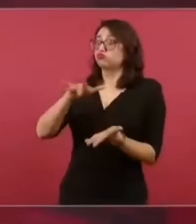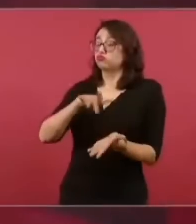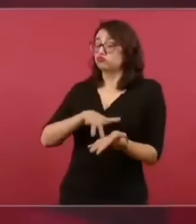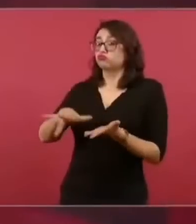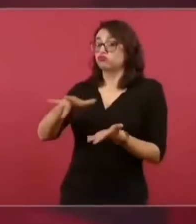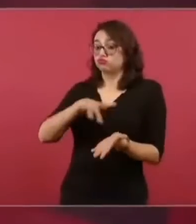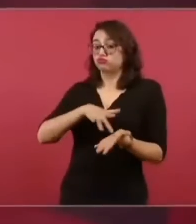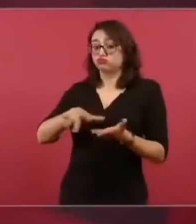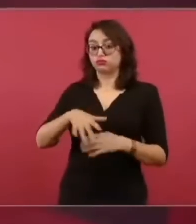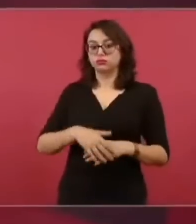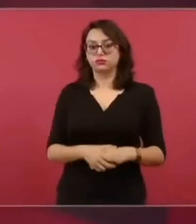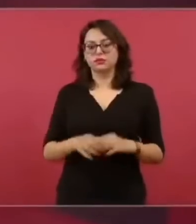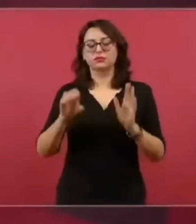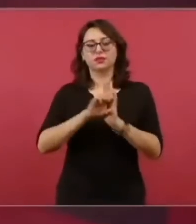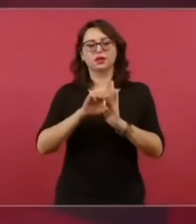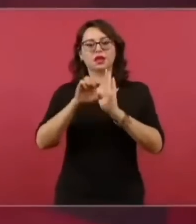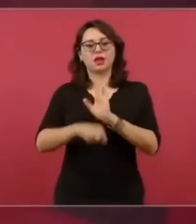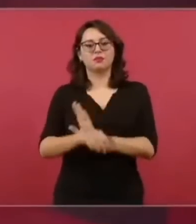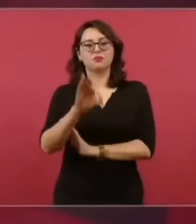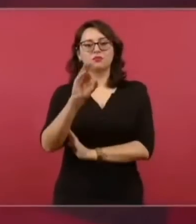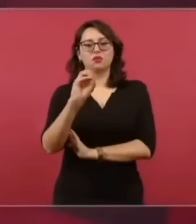a los adultos mayores.